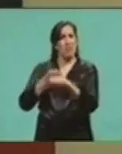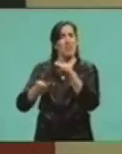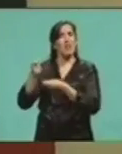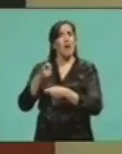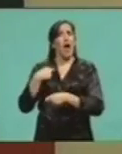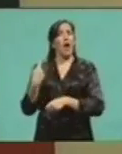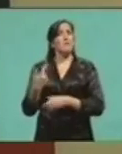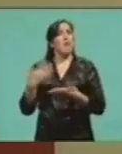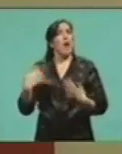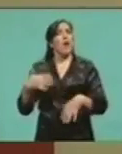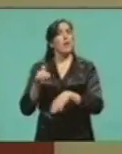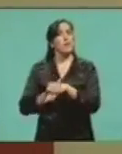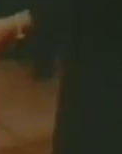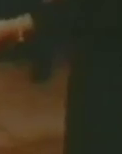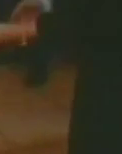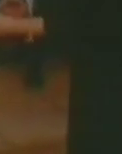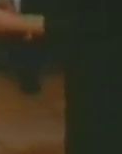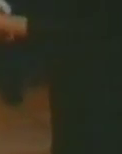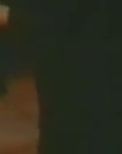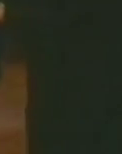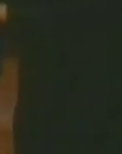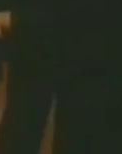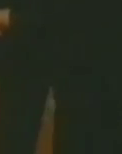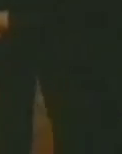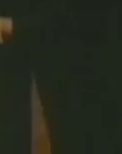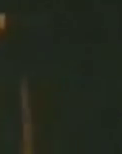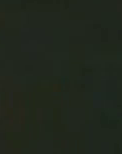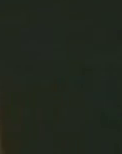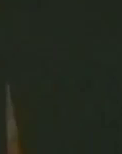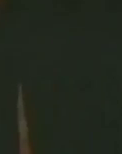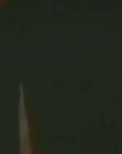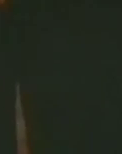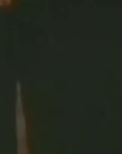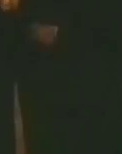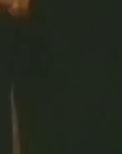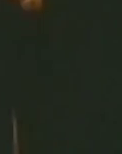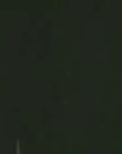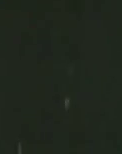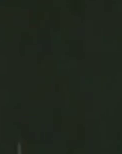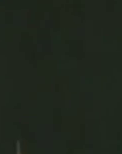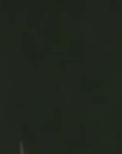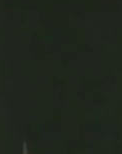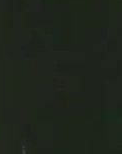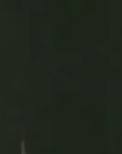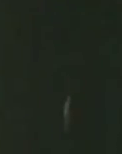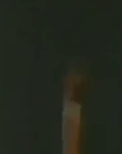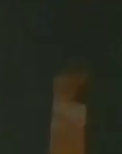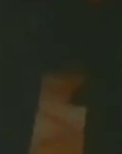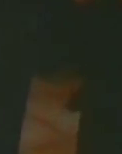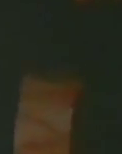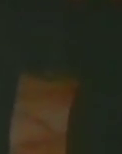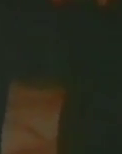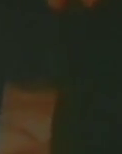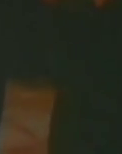una responsabilidad muy grande no solamente con el Brasil, no solamente con la Argentina, sino con toda la región. Hemos dado un salto